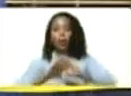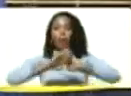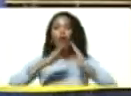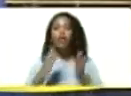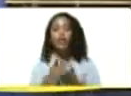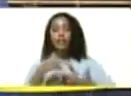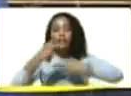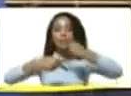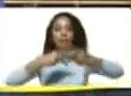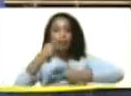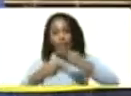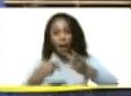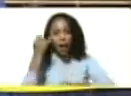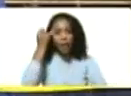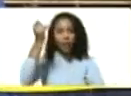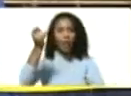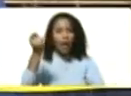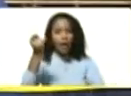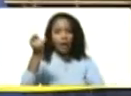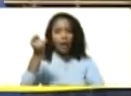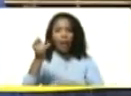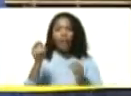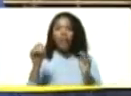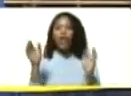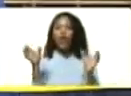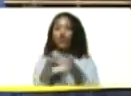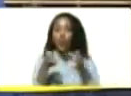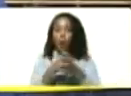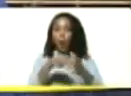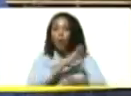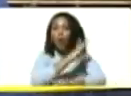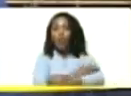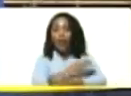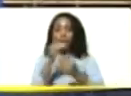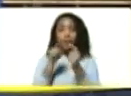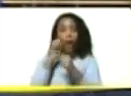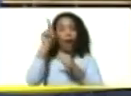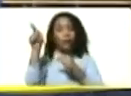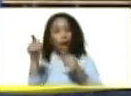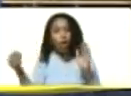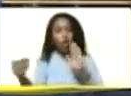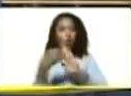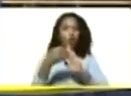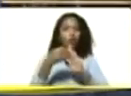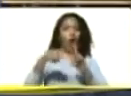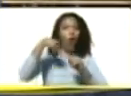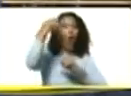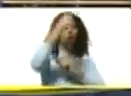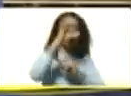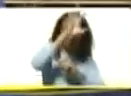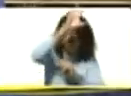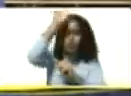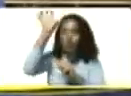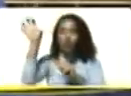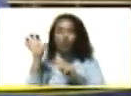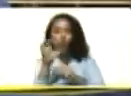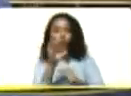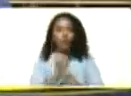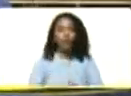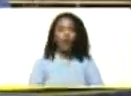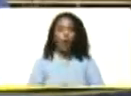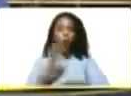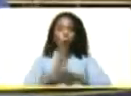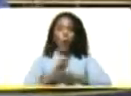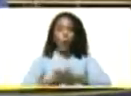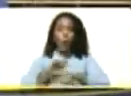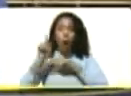Son las decisiones ideológicas de los bloques de poder de Occidente contra el resto de las potencias emergentes. Por